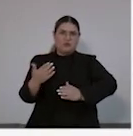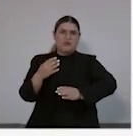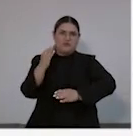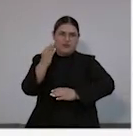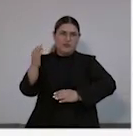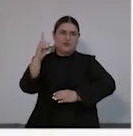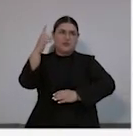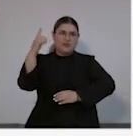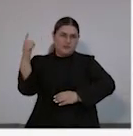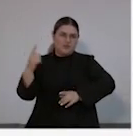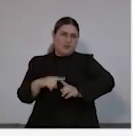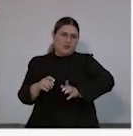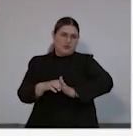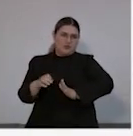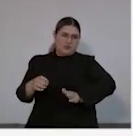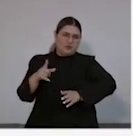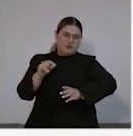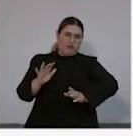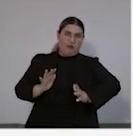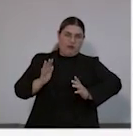y sobre todo que no se dejen sorprender? Gracias.